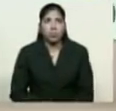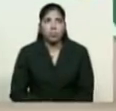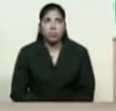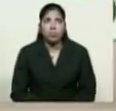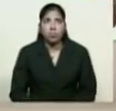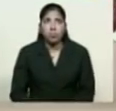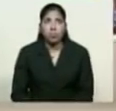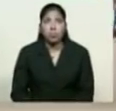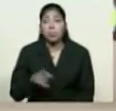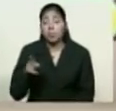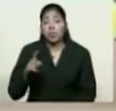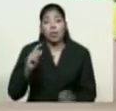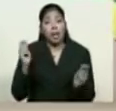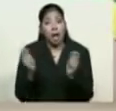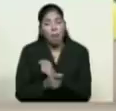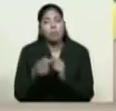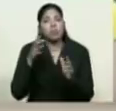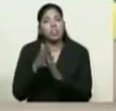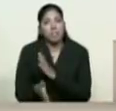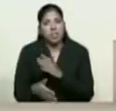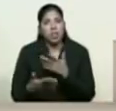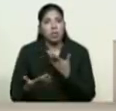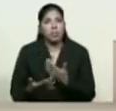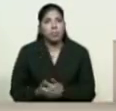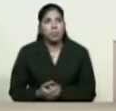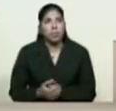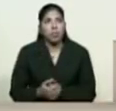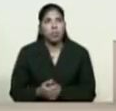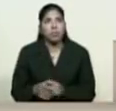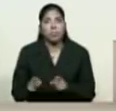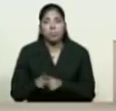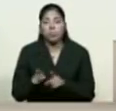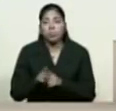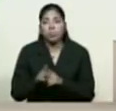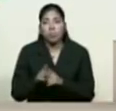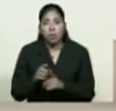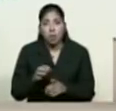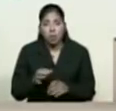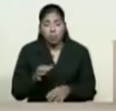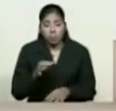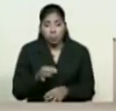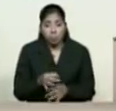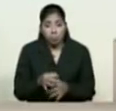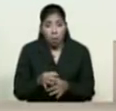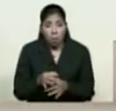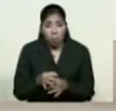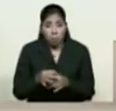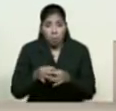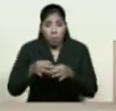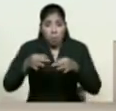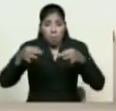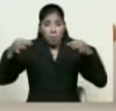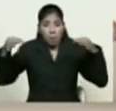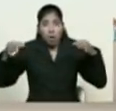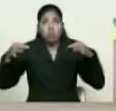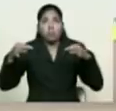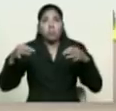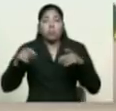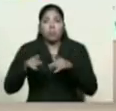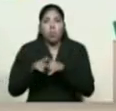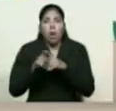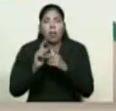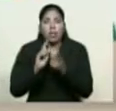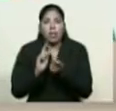Esta reconversión implica el cambio de la escala monetaria y de todo lo que se expresa en moneda nacional.